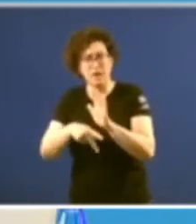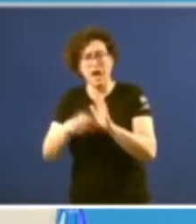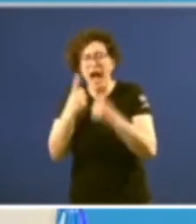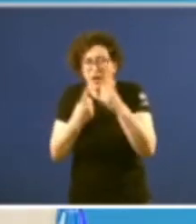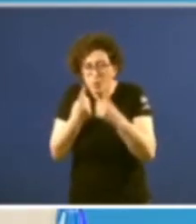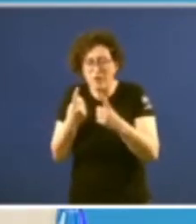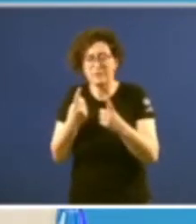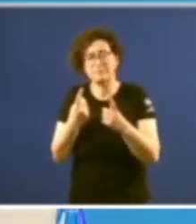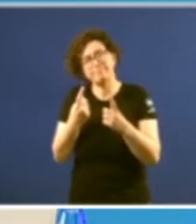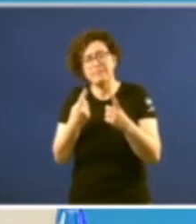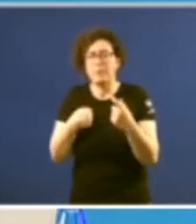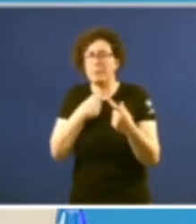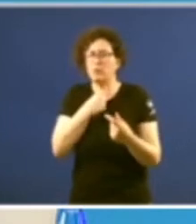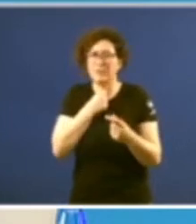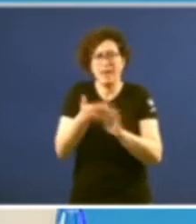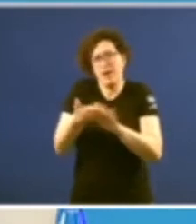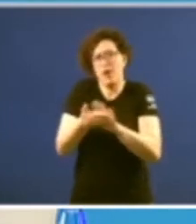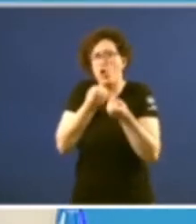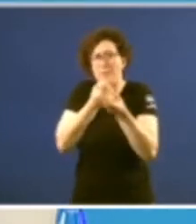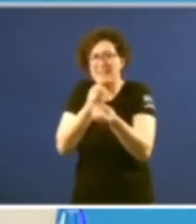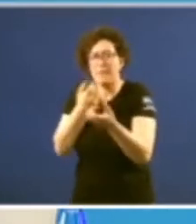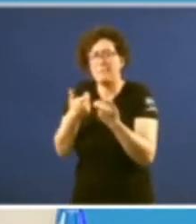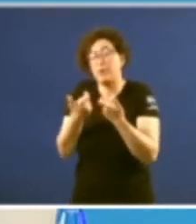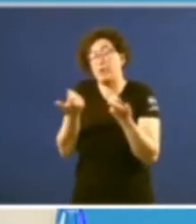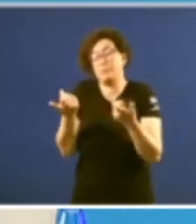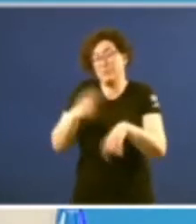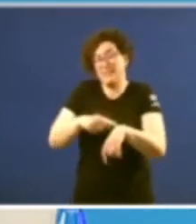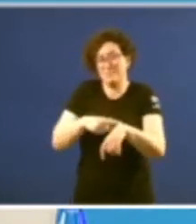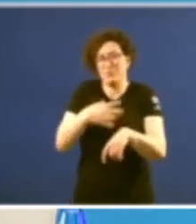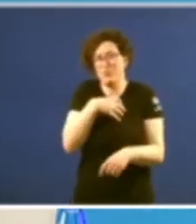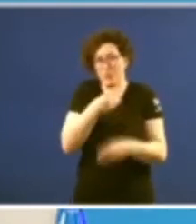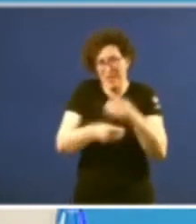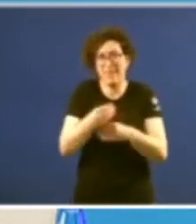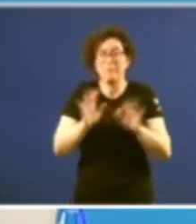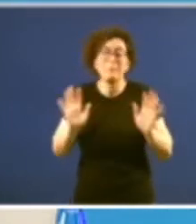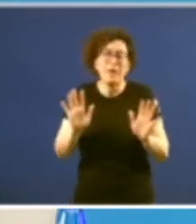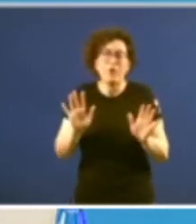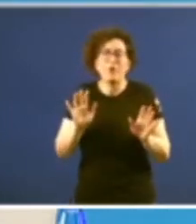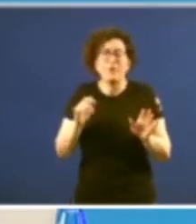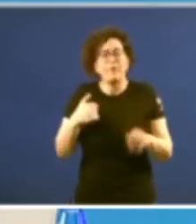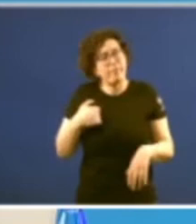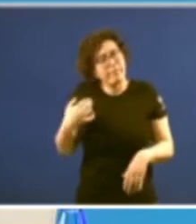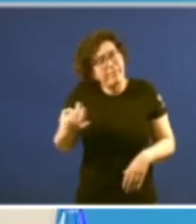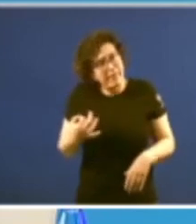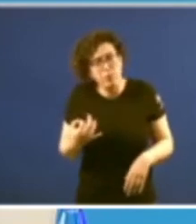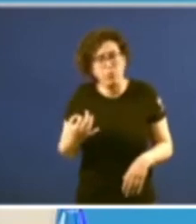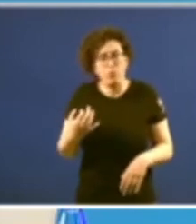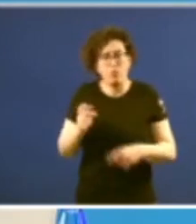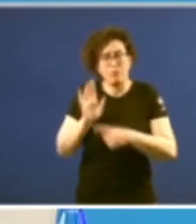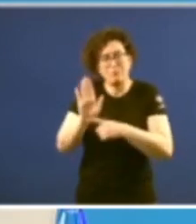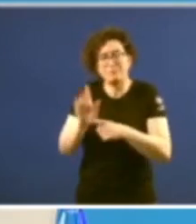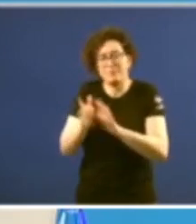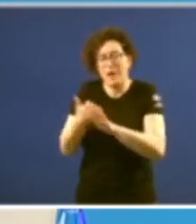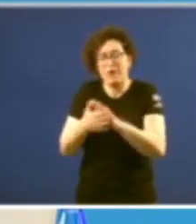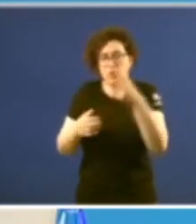me gustaría poder mencionar pero que obviamente por razones de tiempo no podemos hacerlo pero no me resisto a traer a colación